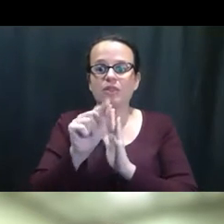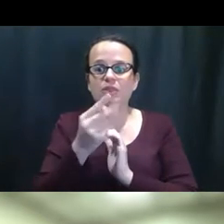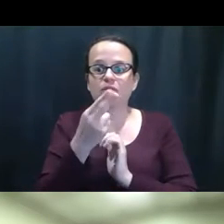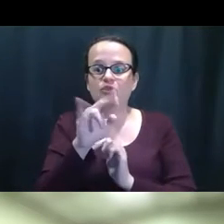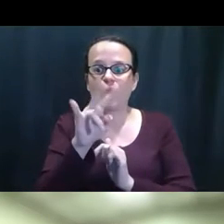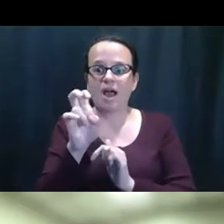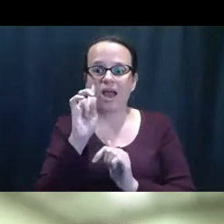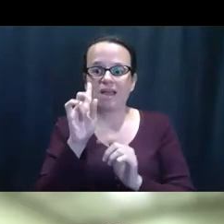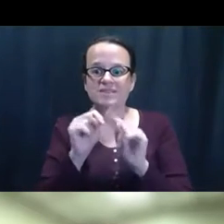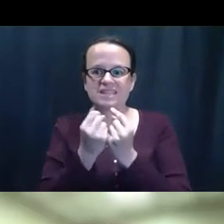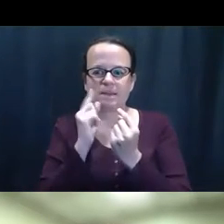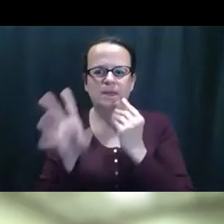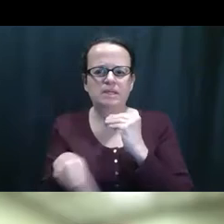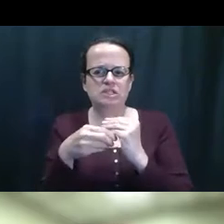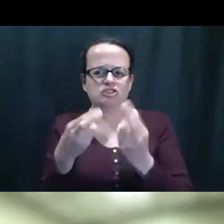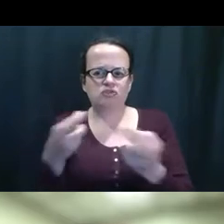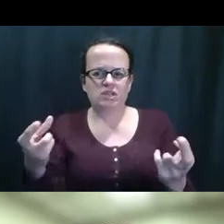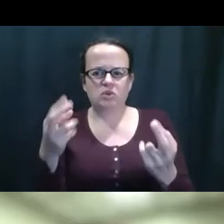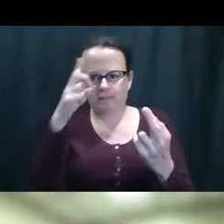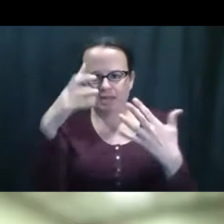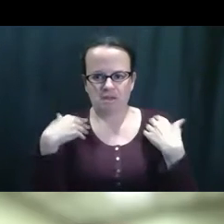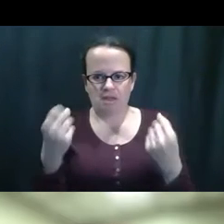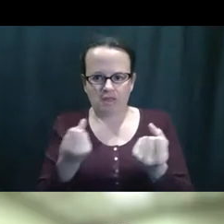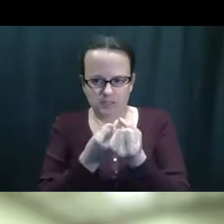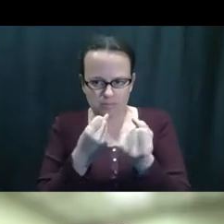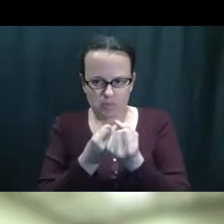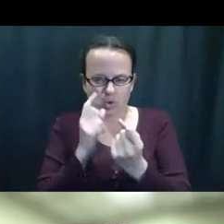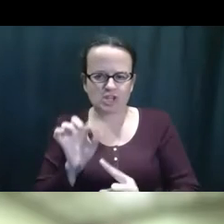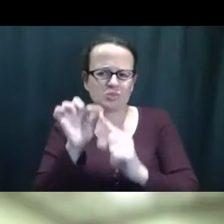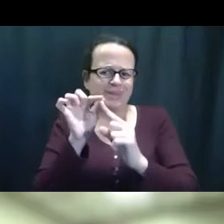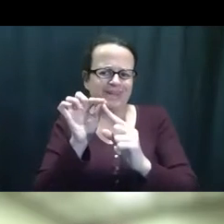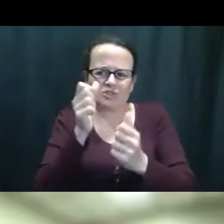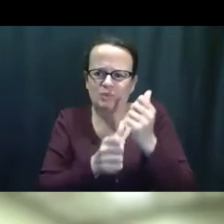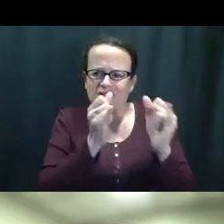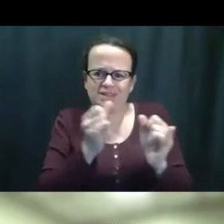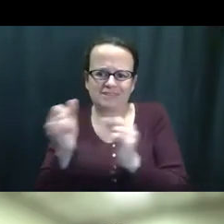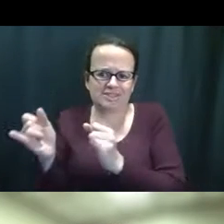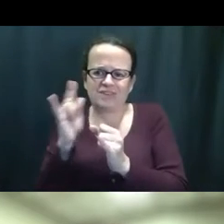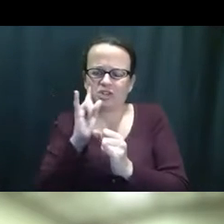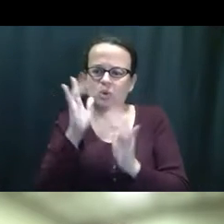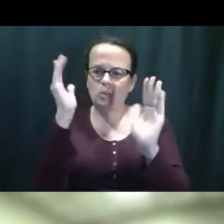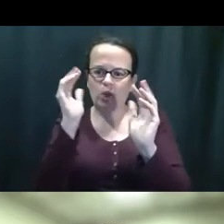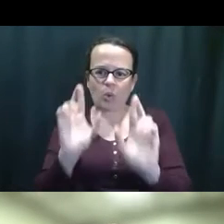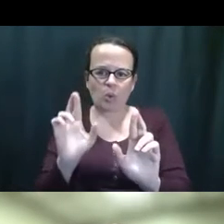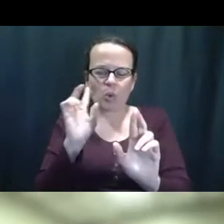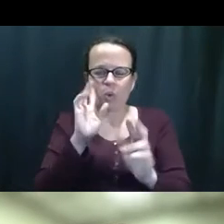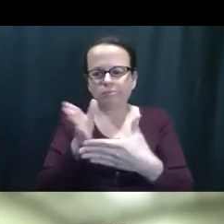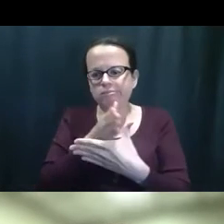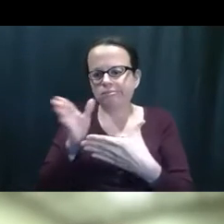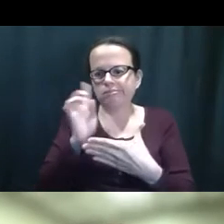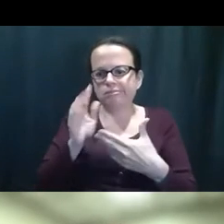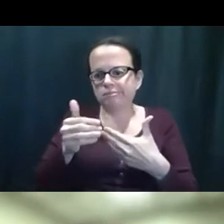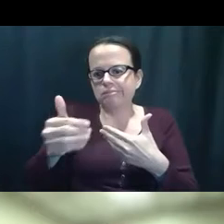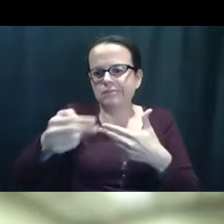Entonces, equipo de Disability Distracted que damos, eh, es único a cada persona estos recursos